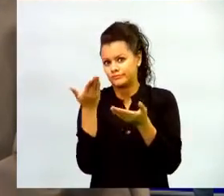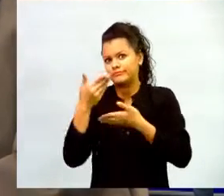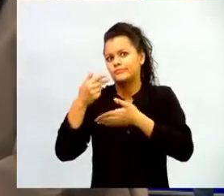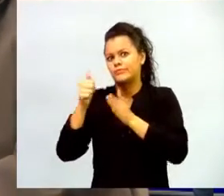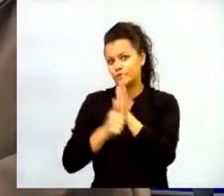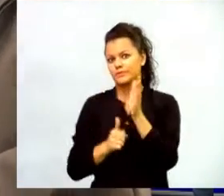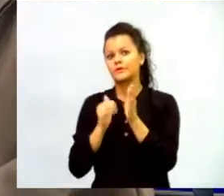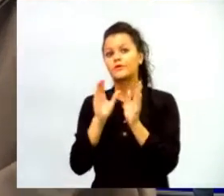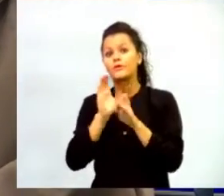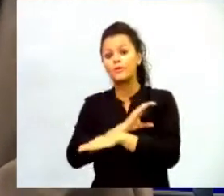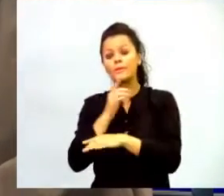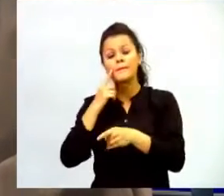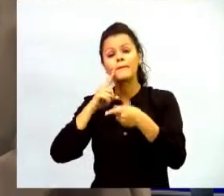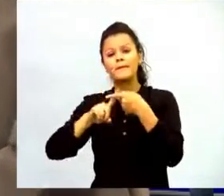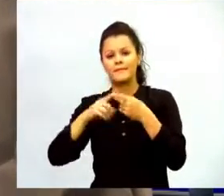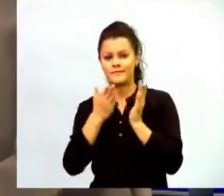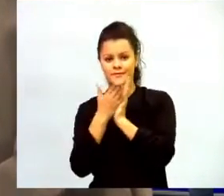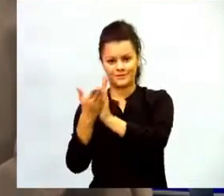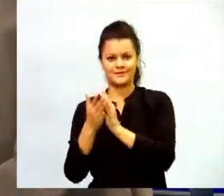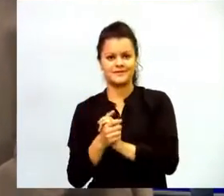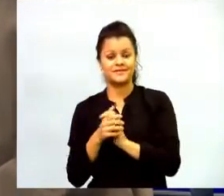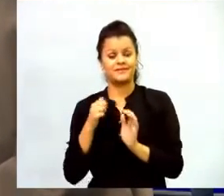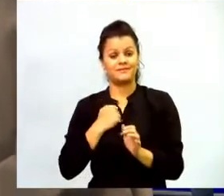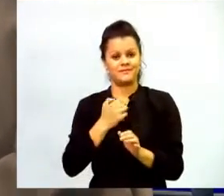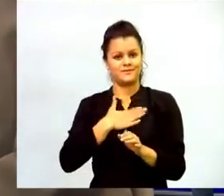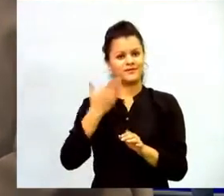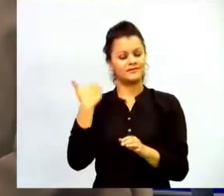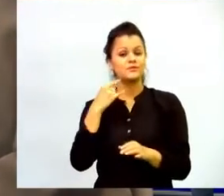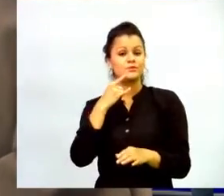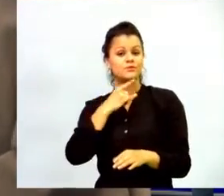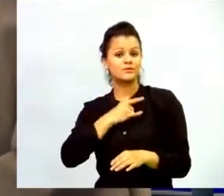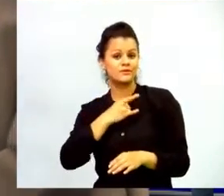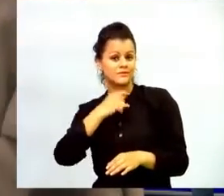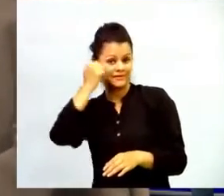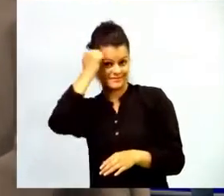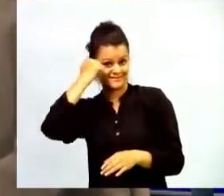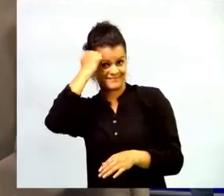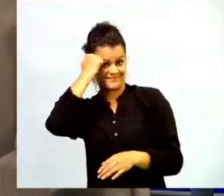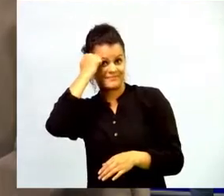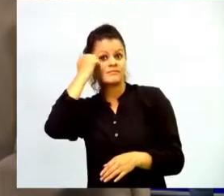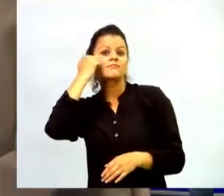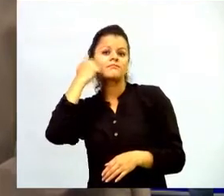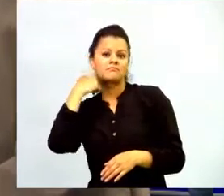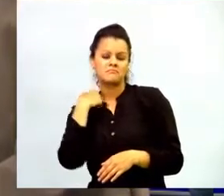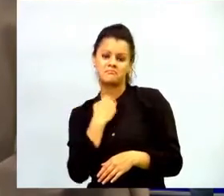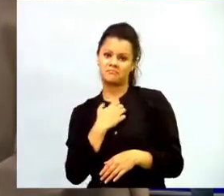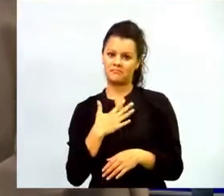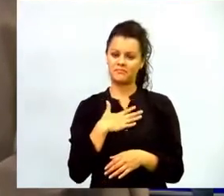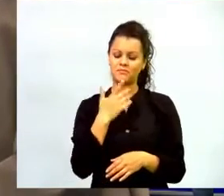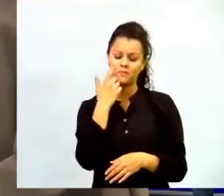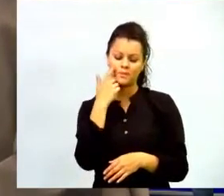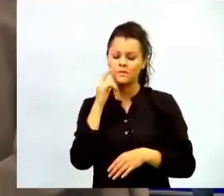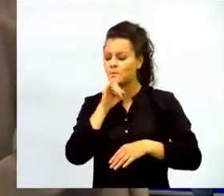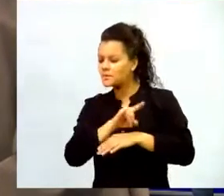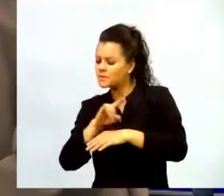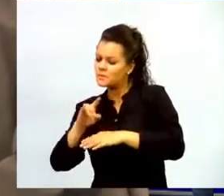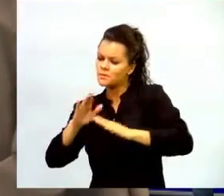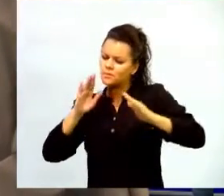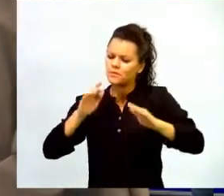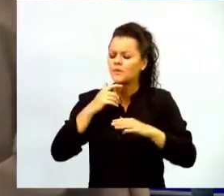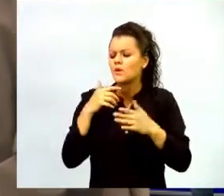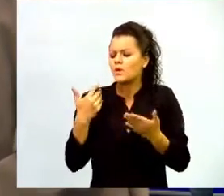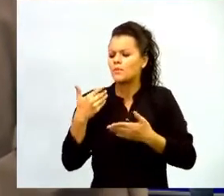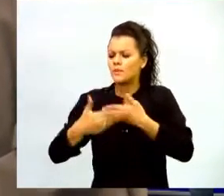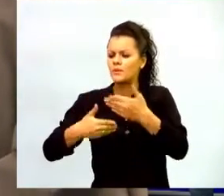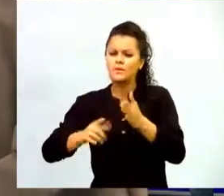para educar toda la oportunidad desde la universidad pedagógica nacional de estar muy al tanto de lo que ha sido el desarrollo